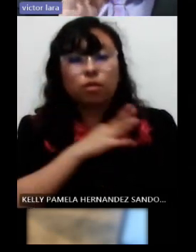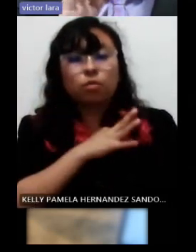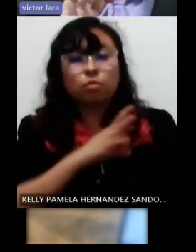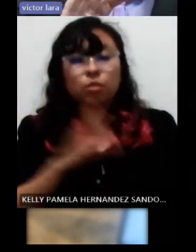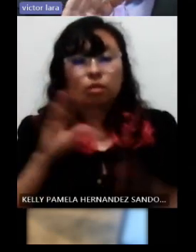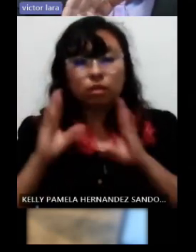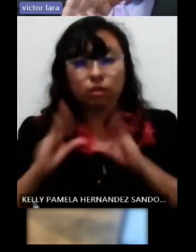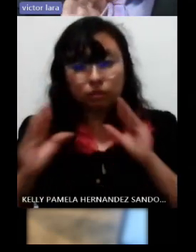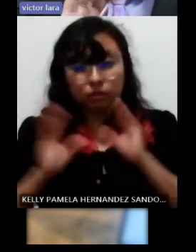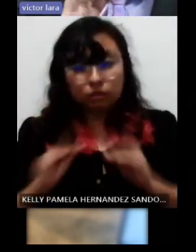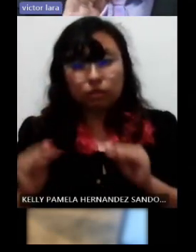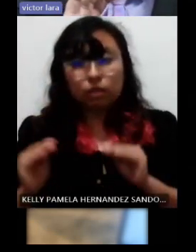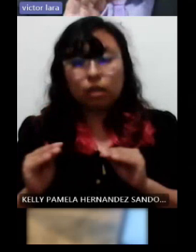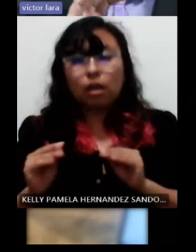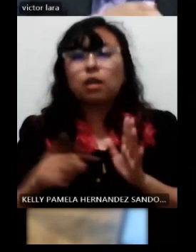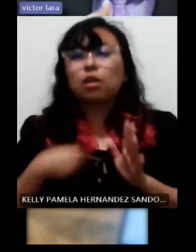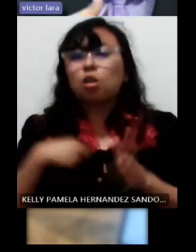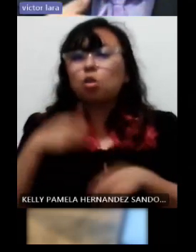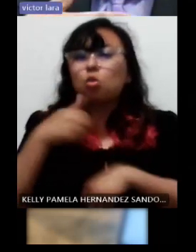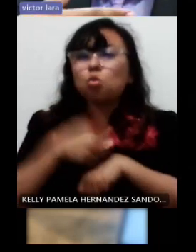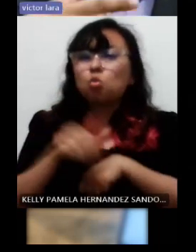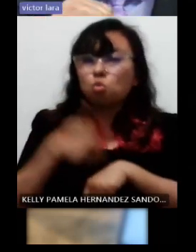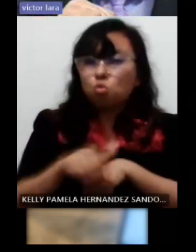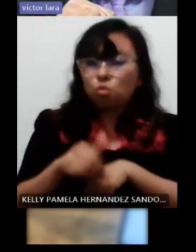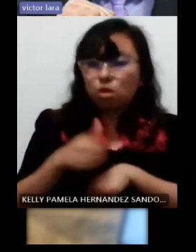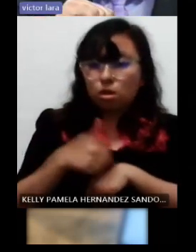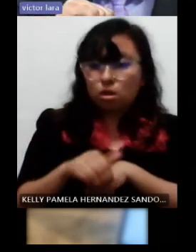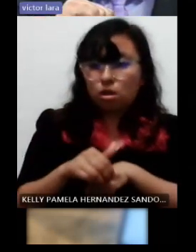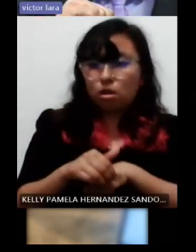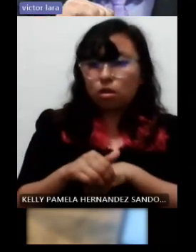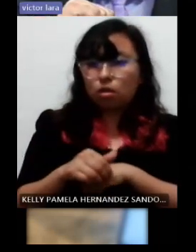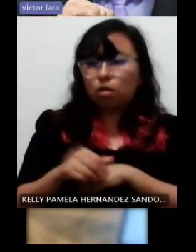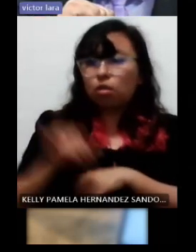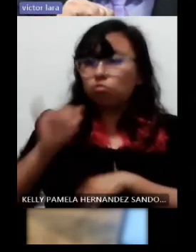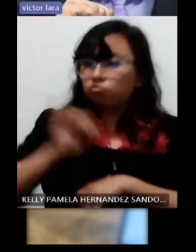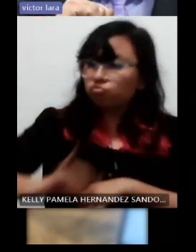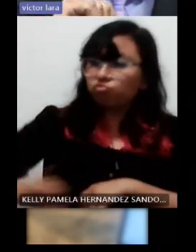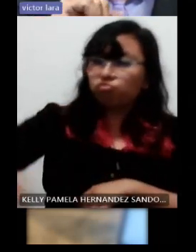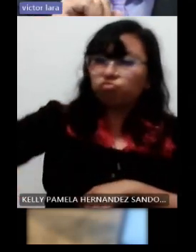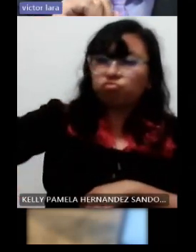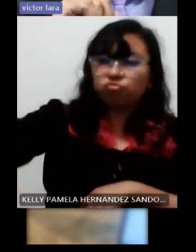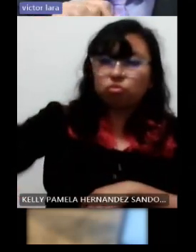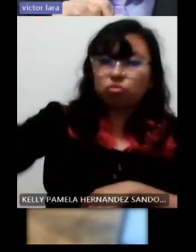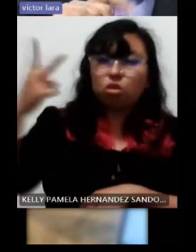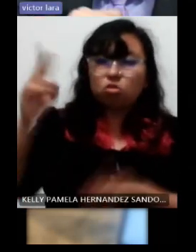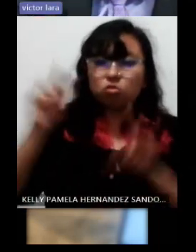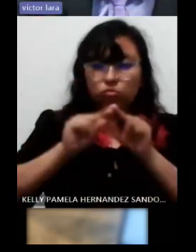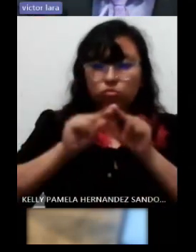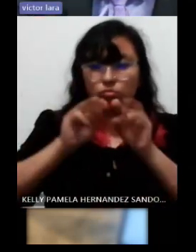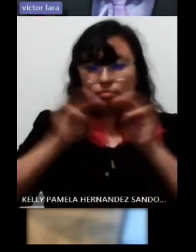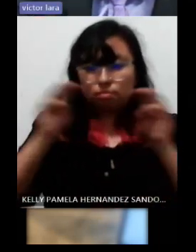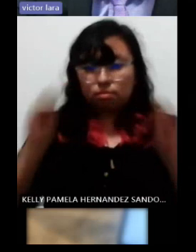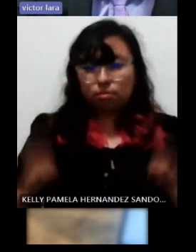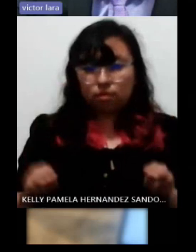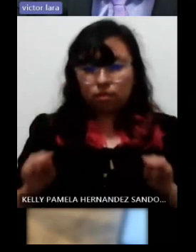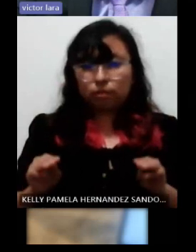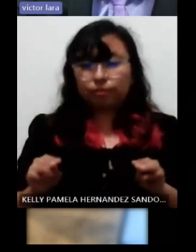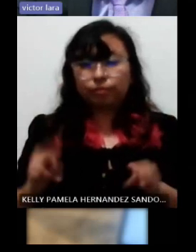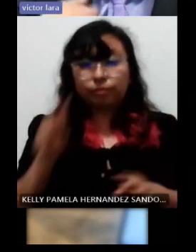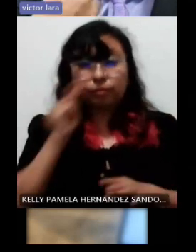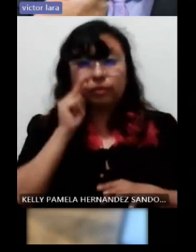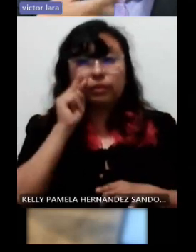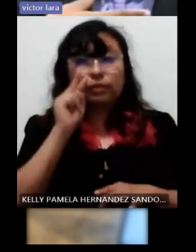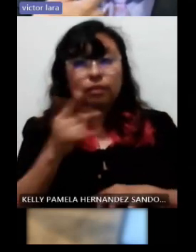números a una distancia digamos de dos metros aproximadamente y conforme ella los va viendo los va